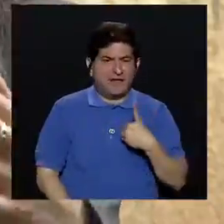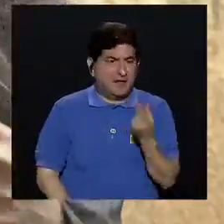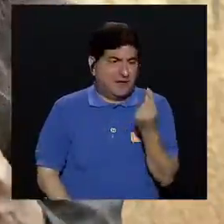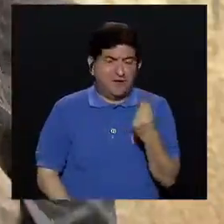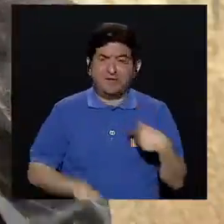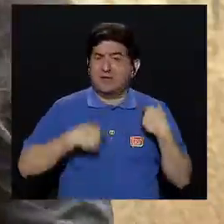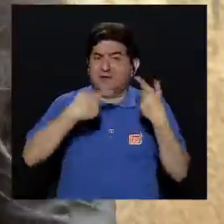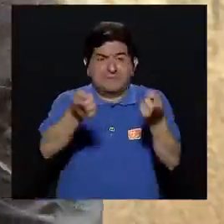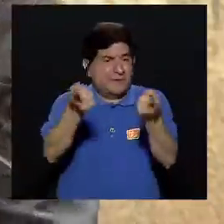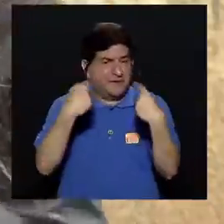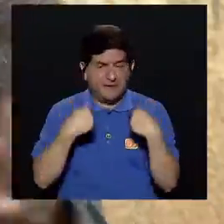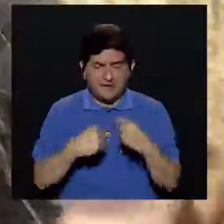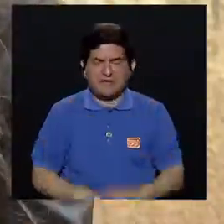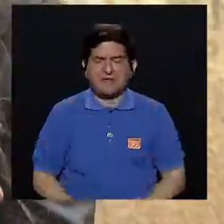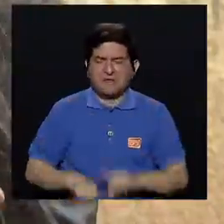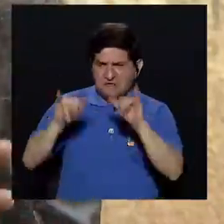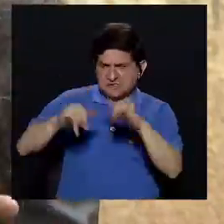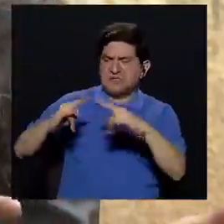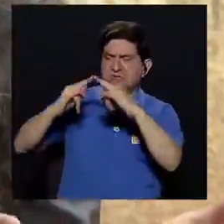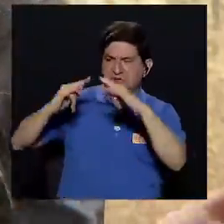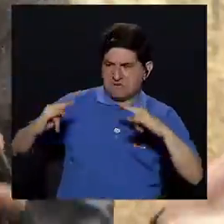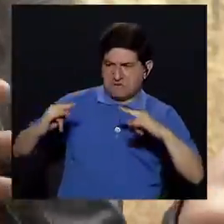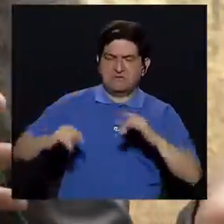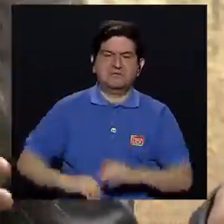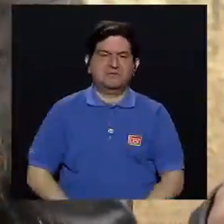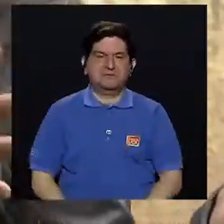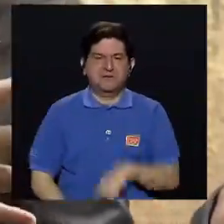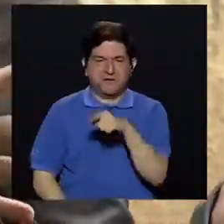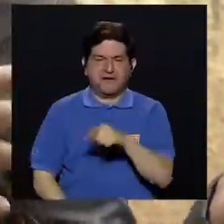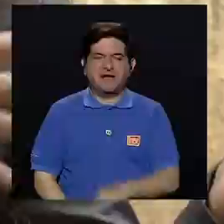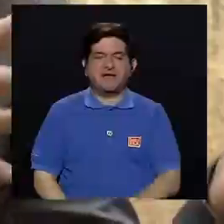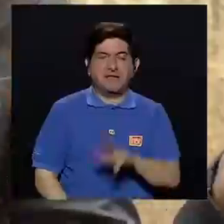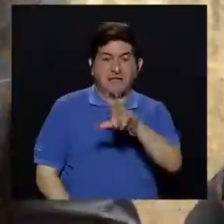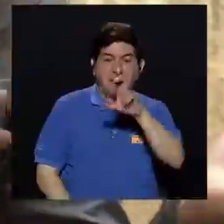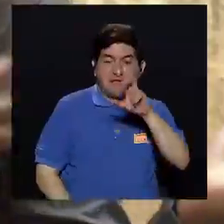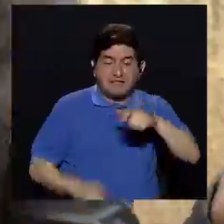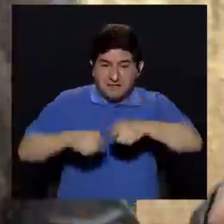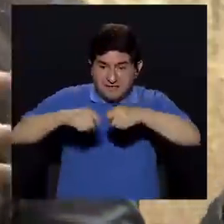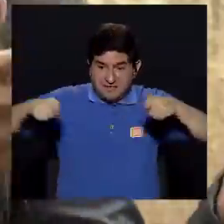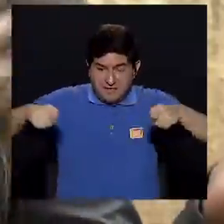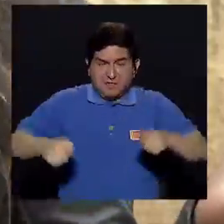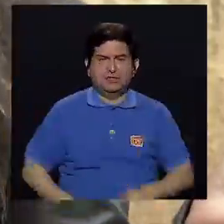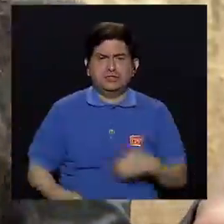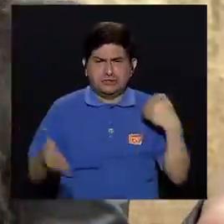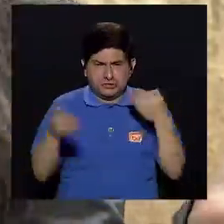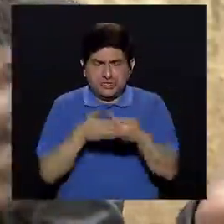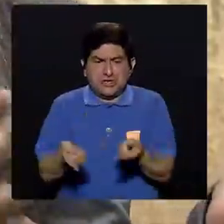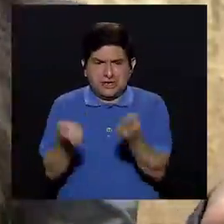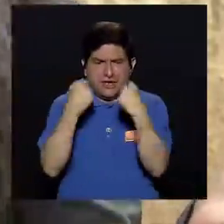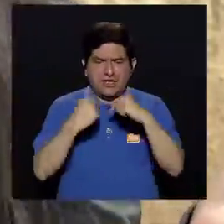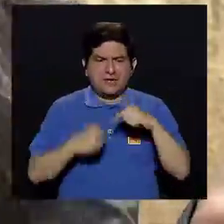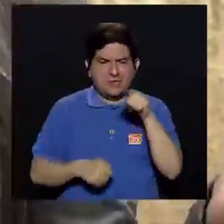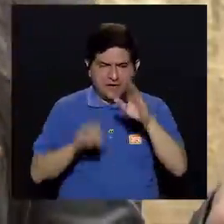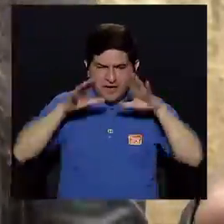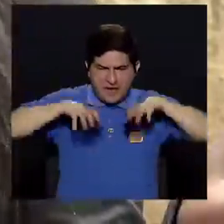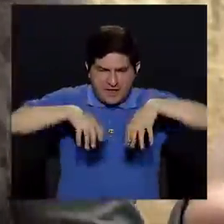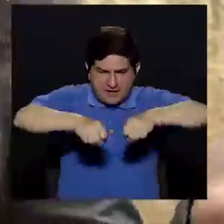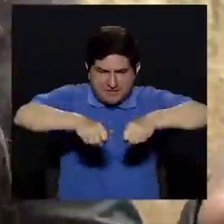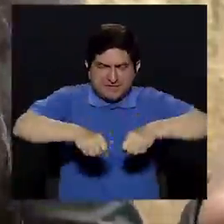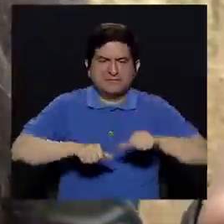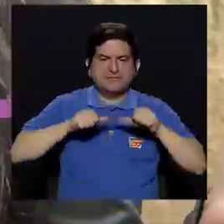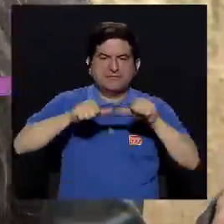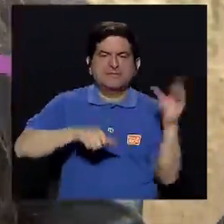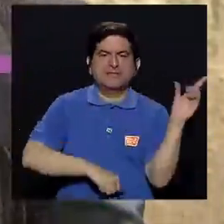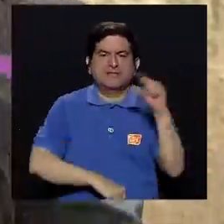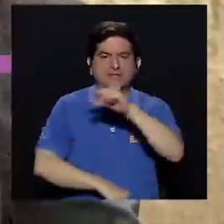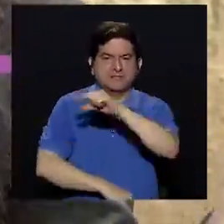económicos para estar viajando, se puede quedar en el albergue, ¿verdad? a los 300 metros, que es cerquita y viene a lo que es la consulta, digamos la